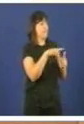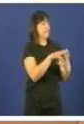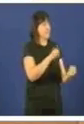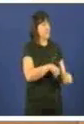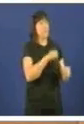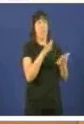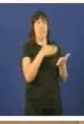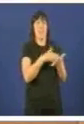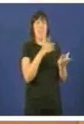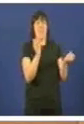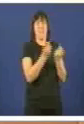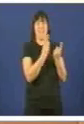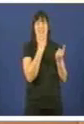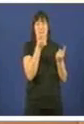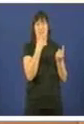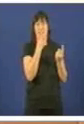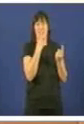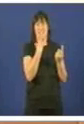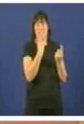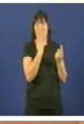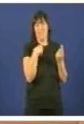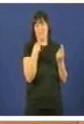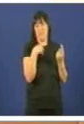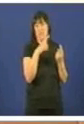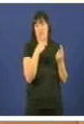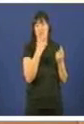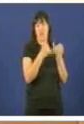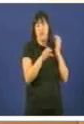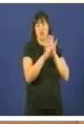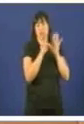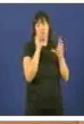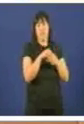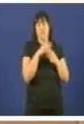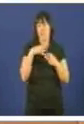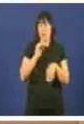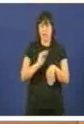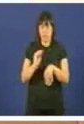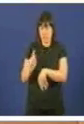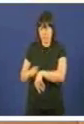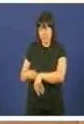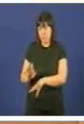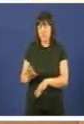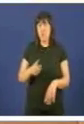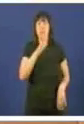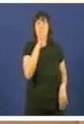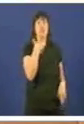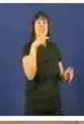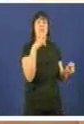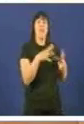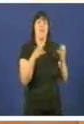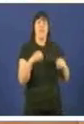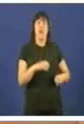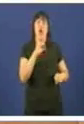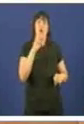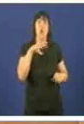declarado na primeira parte do proceso plenamente constitucional. Por eso, señoría, en relación con o consorcio, simplemente